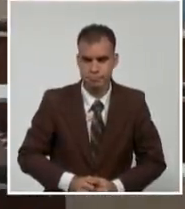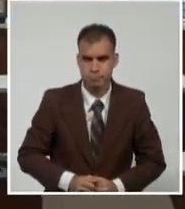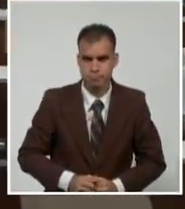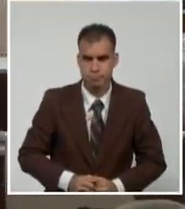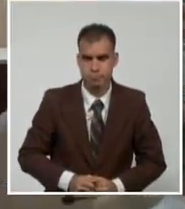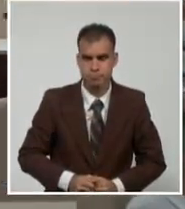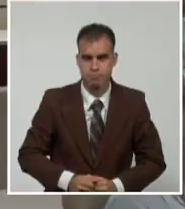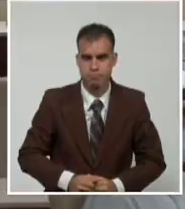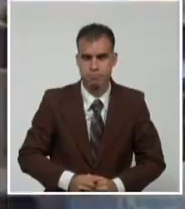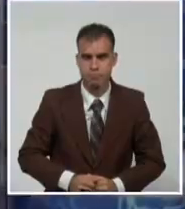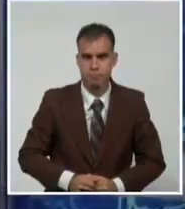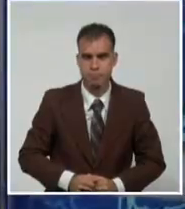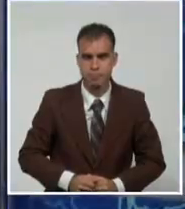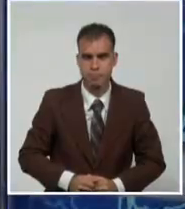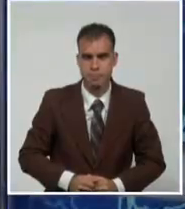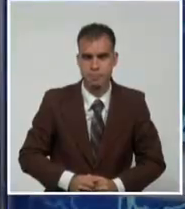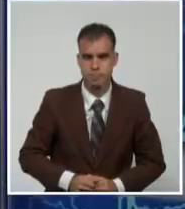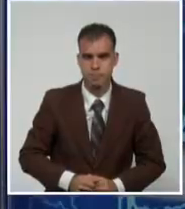Televisión Cubana.